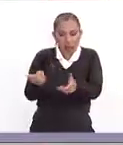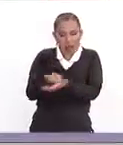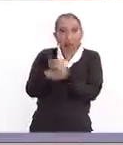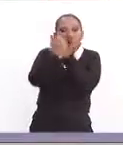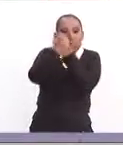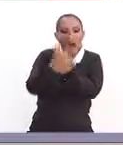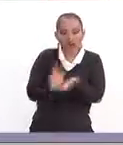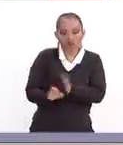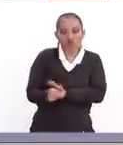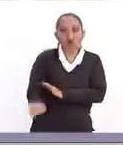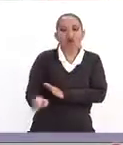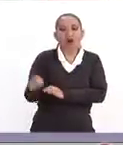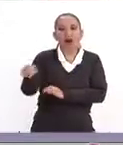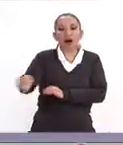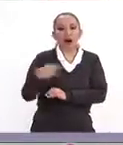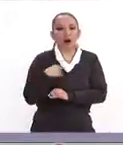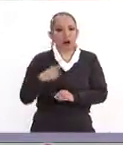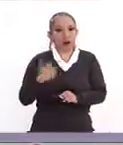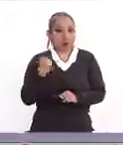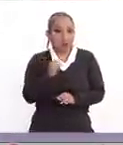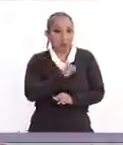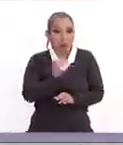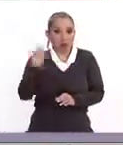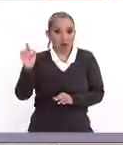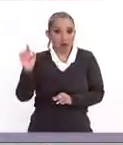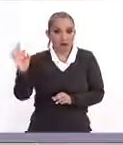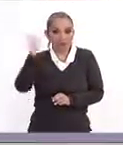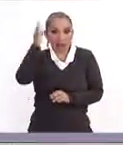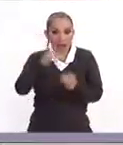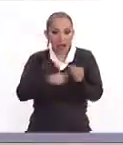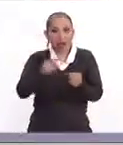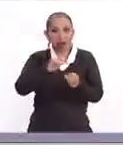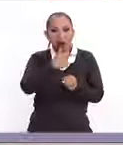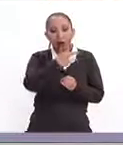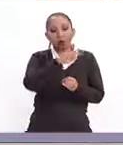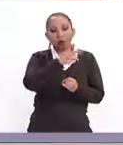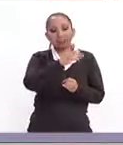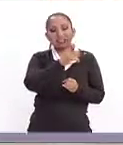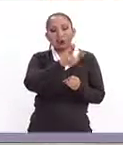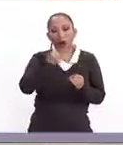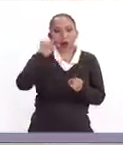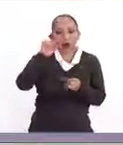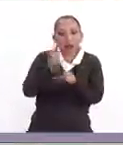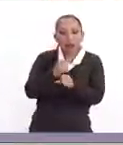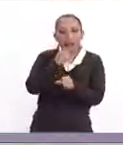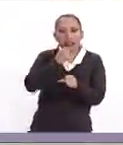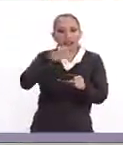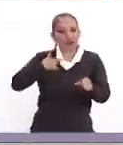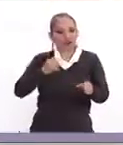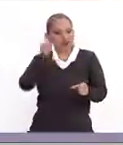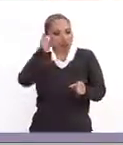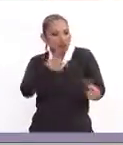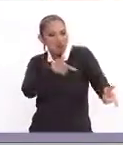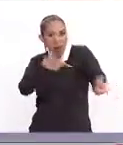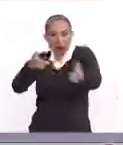que es un delito federal, en el caso de los huachicoleros, hemos visto niños sicarios, en fin.